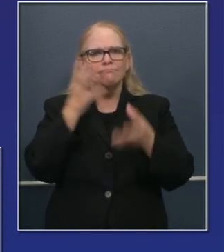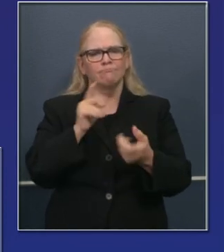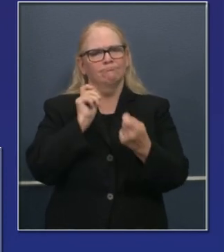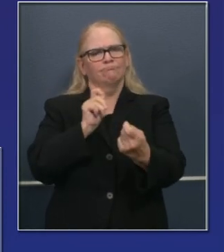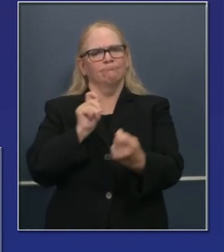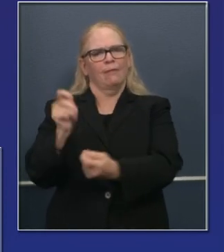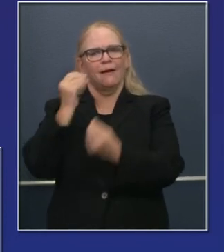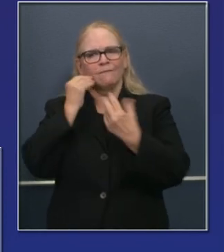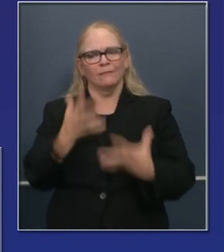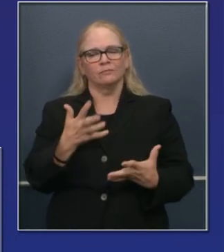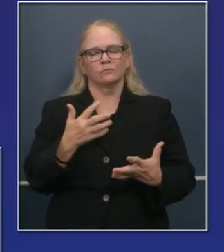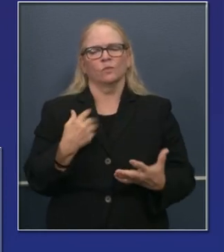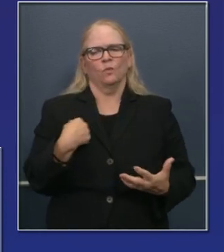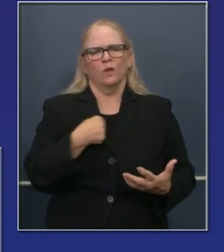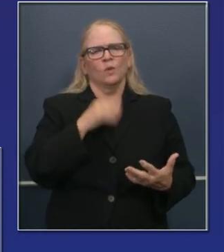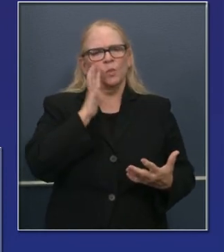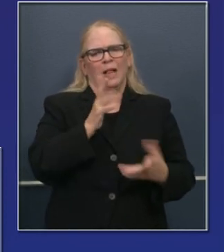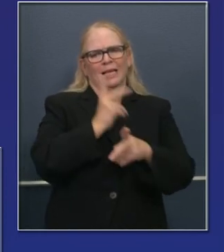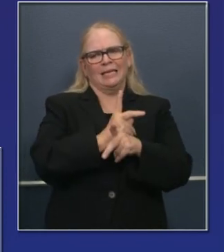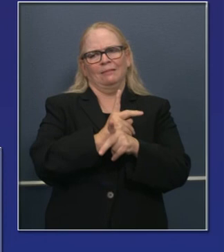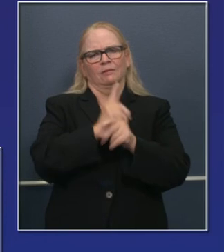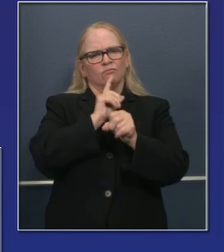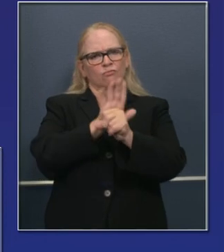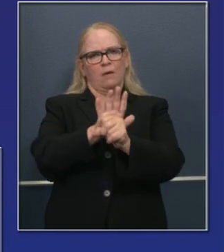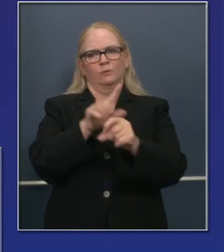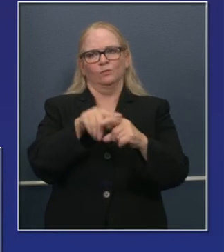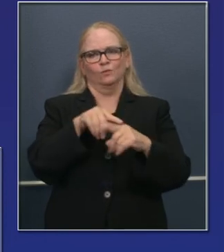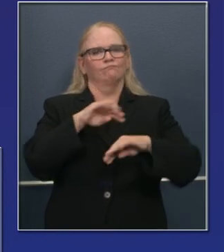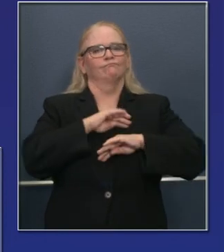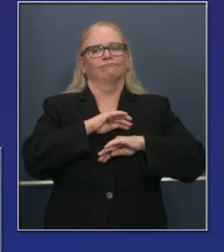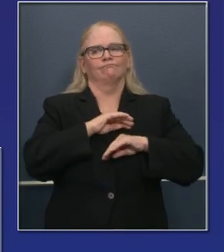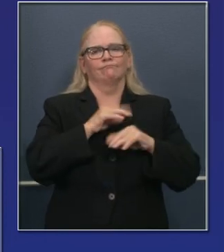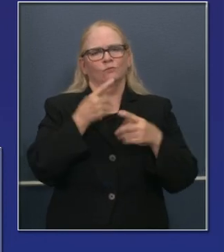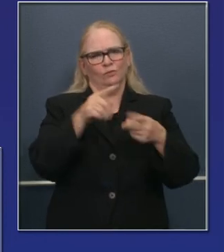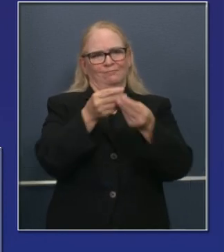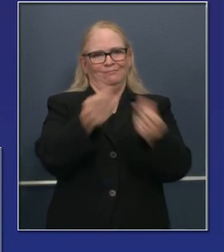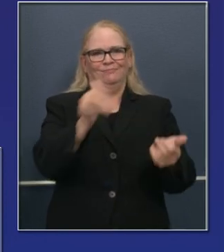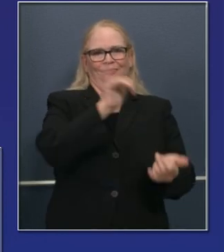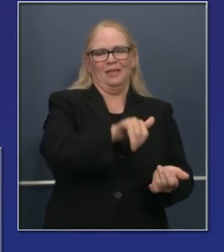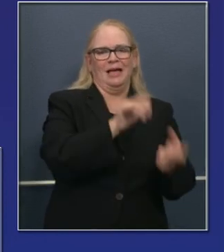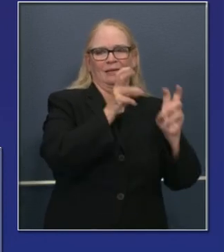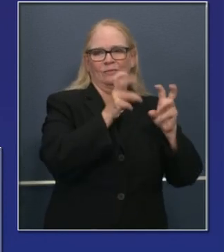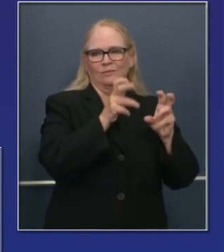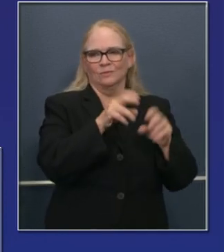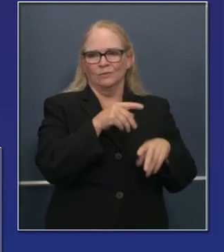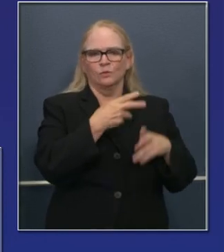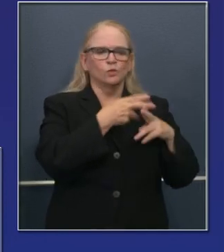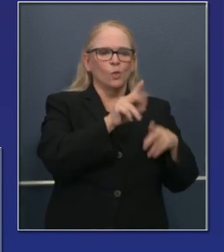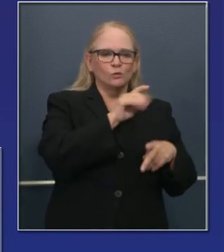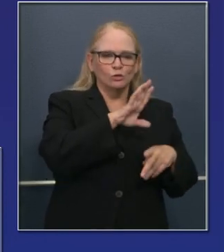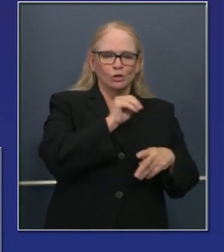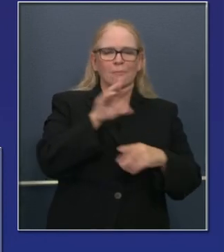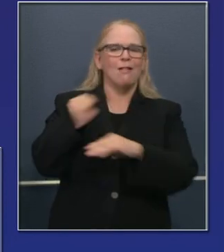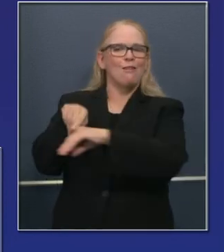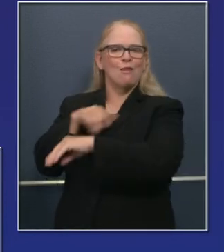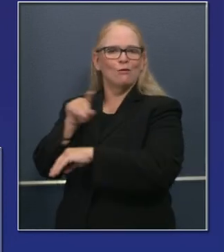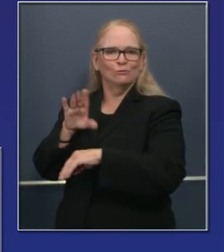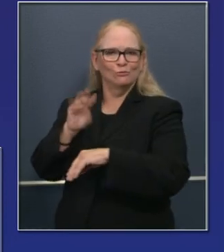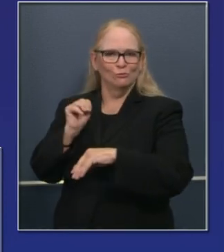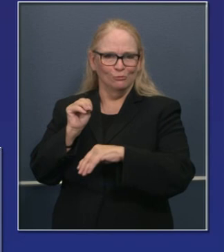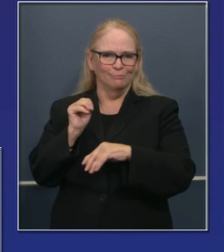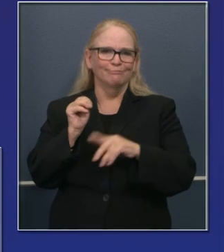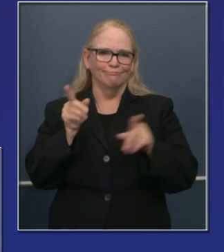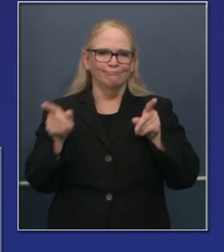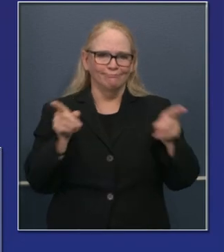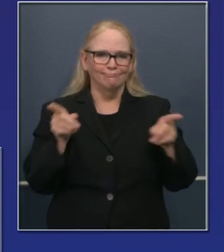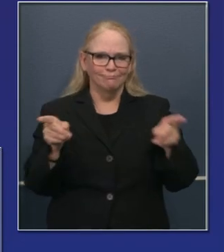asegurarles que sí estamos bien comprometidos a largo plazo para abordar y corregir estos problemas de datos y sistemas